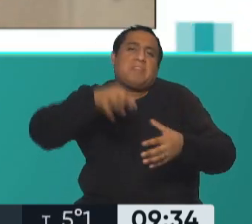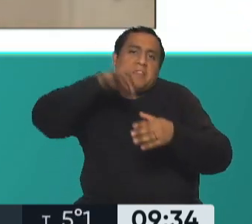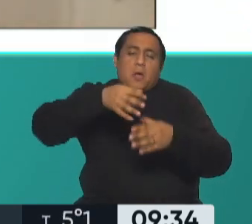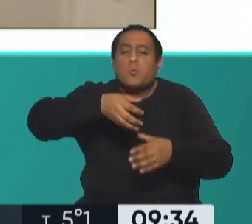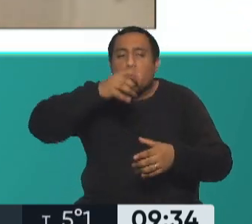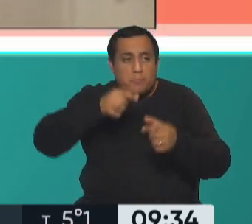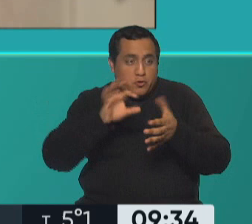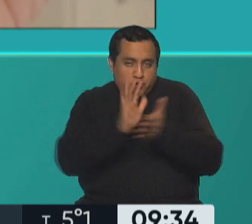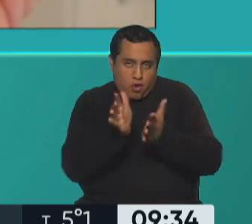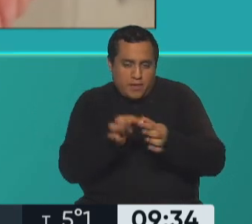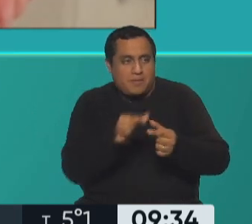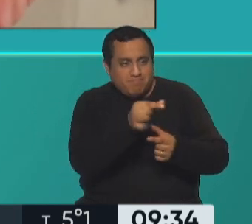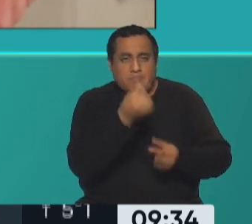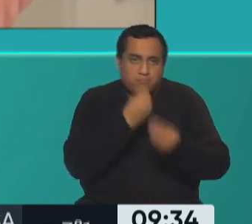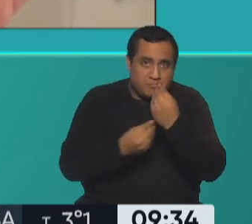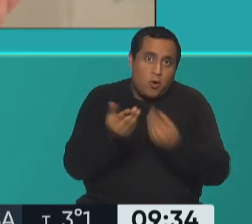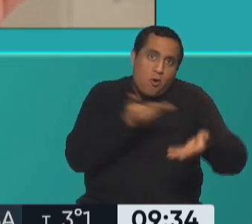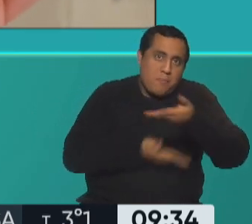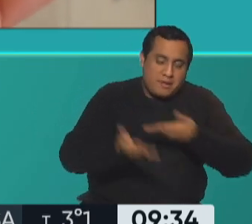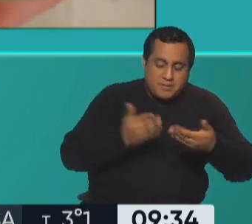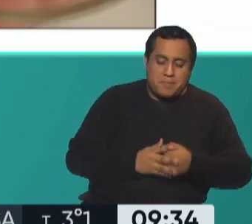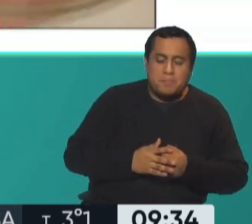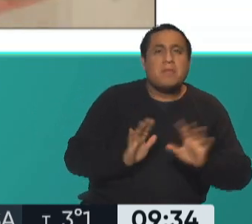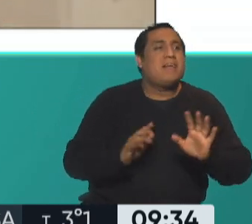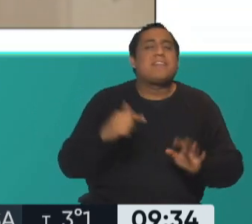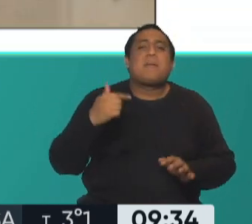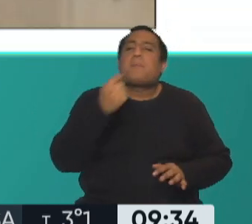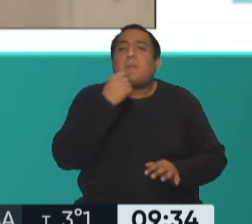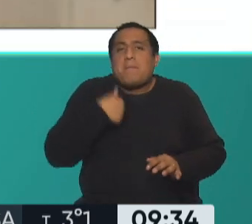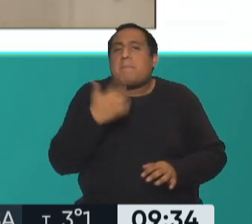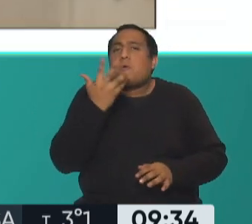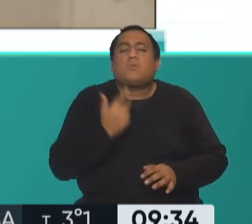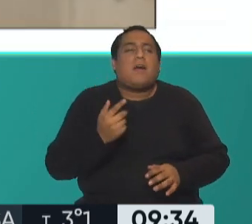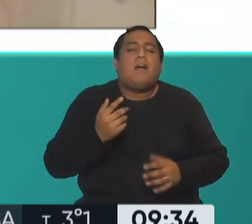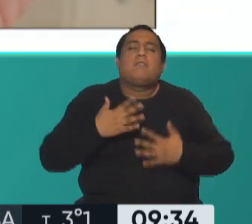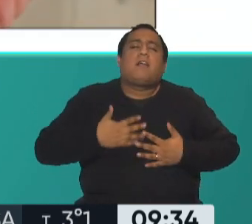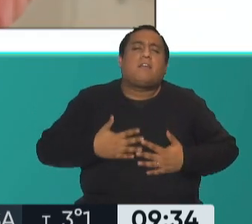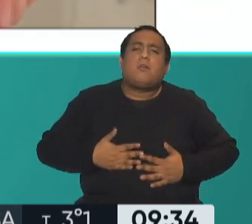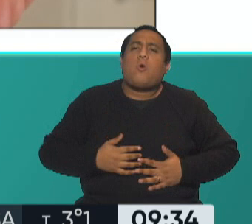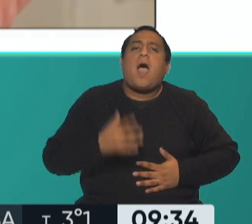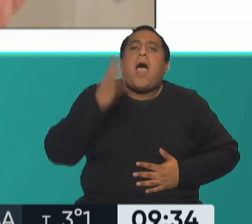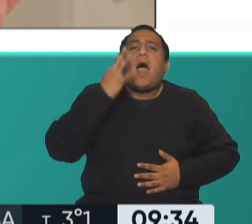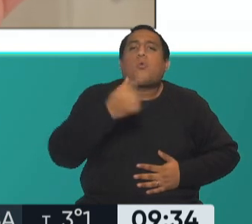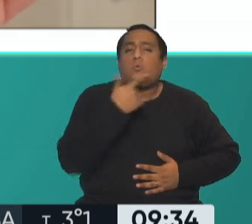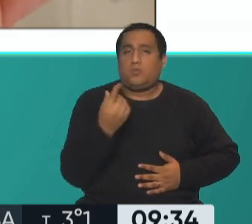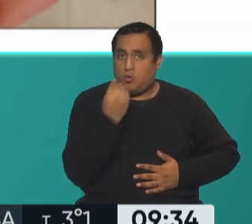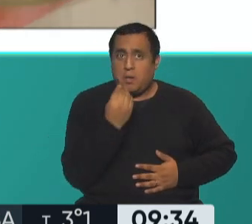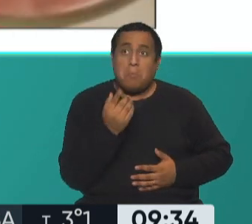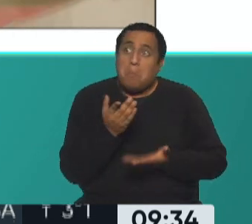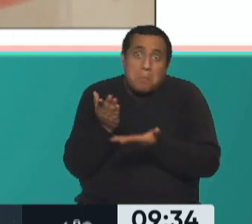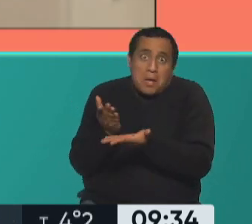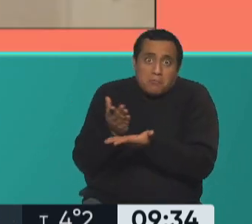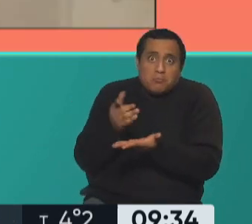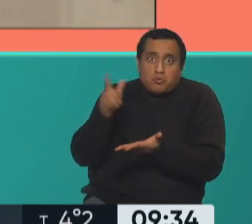cuando la gente siempre nos dice, bueno, a mí hay un momento del día en que me gusta, cuando me relajo, comer algo dulce. Bueno, es algo dulce y saludable, entonces tenés el doble beneficio, algo